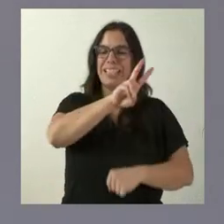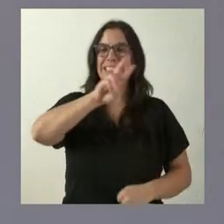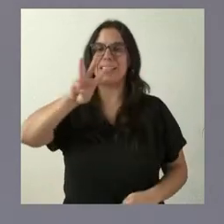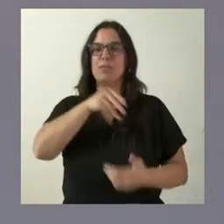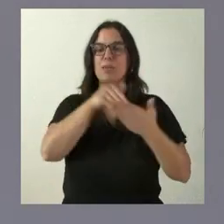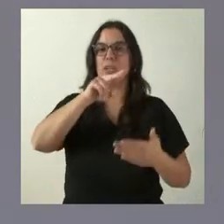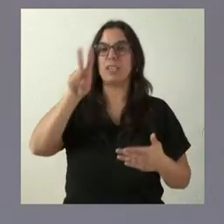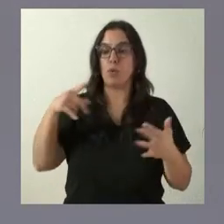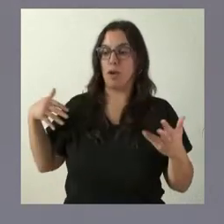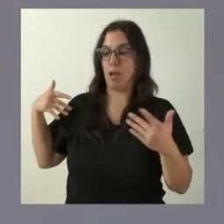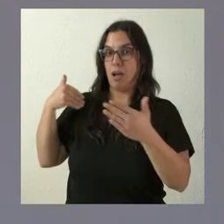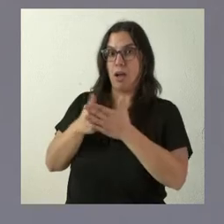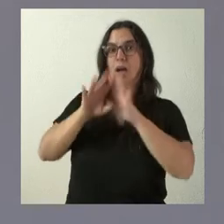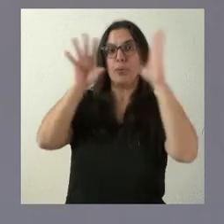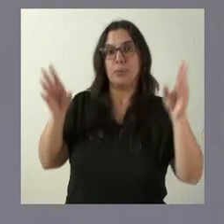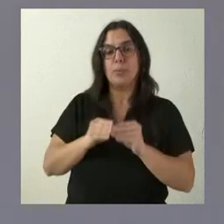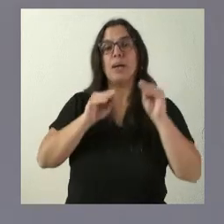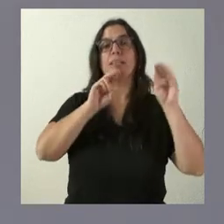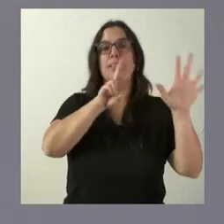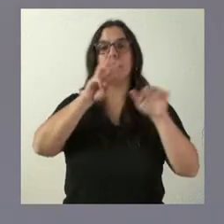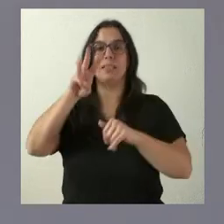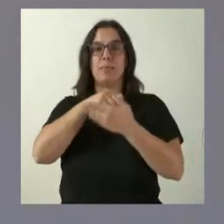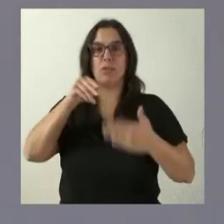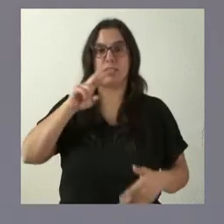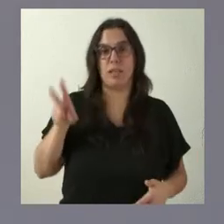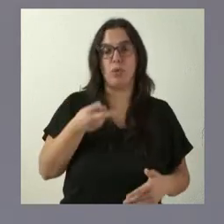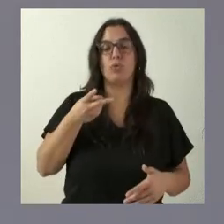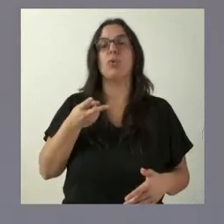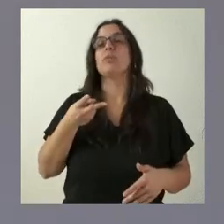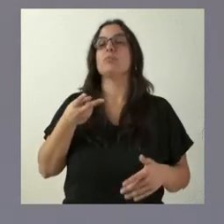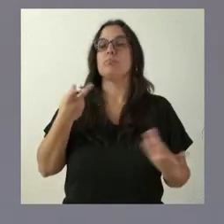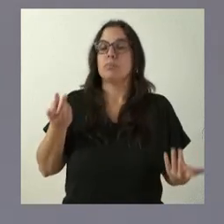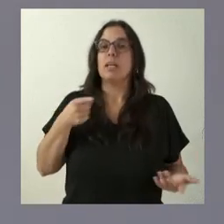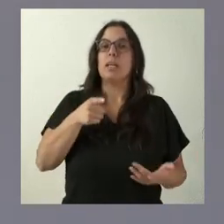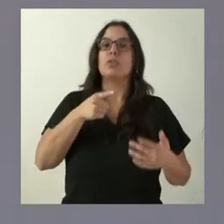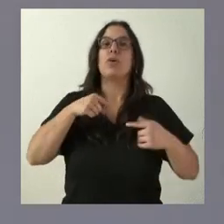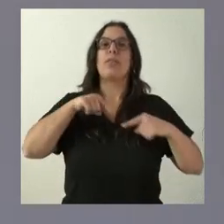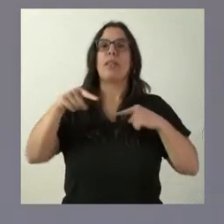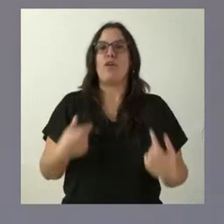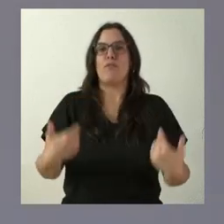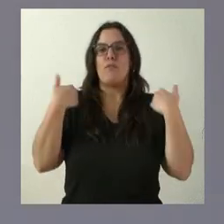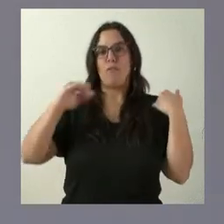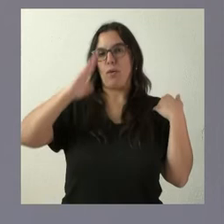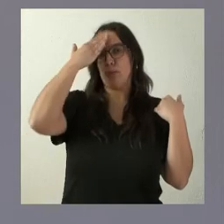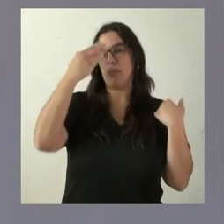hemos venido realizando, asciende a 63 millones de euros. Esto es, como se le ha señalado, la dirección facultativa, 750